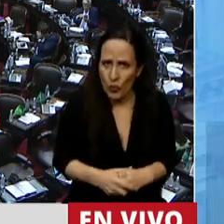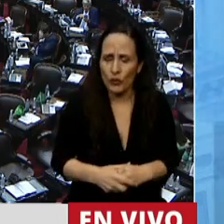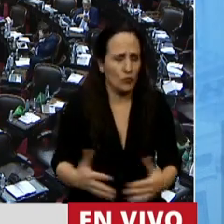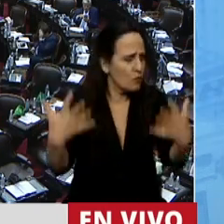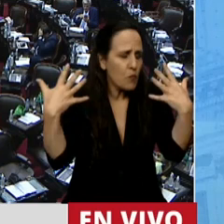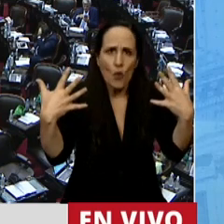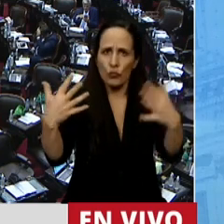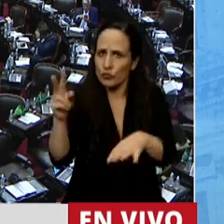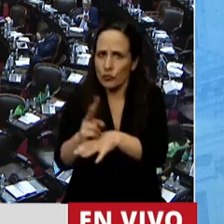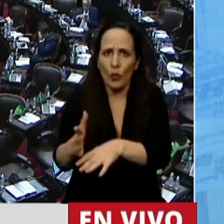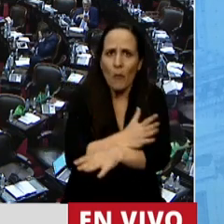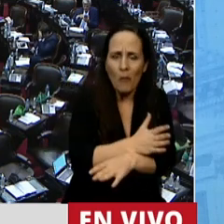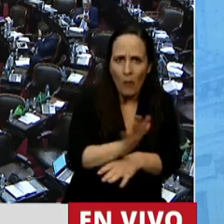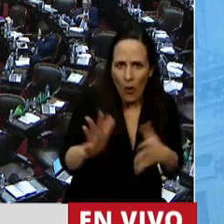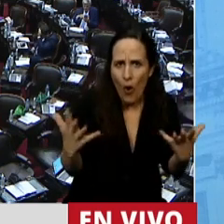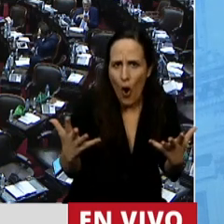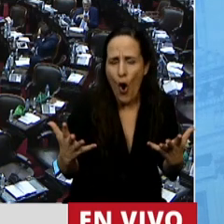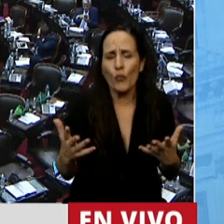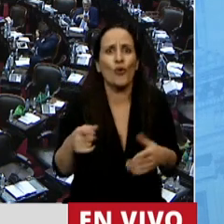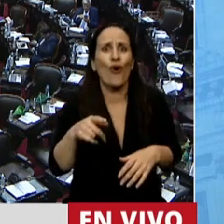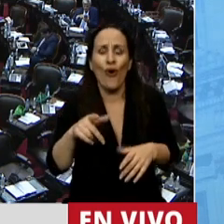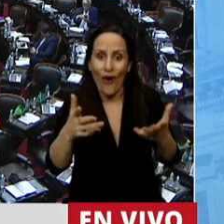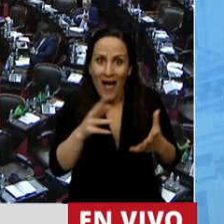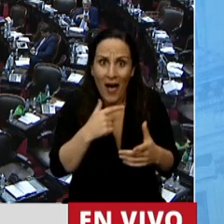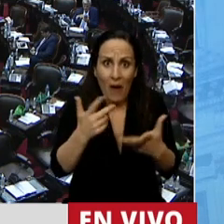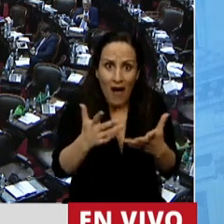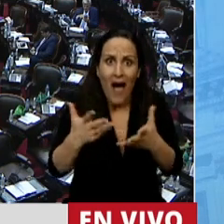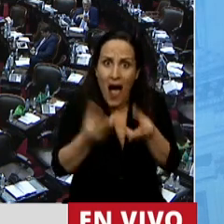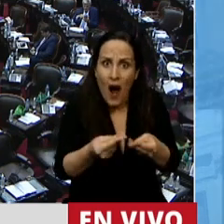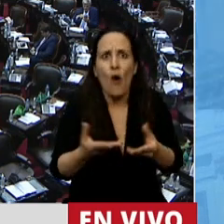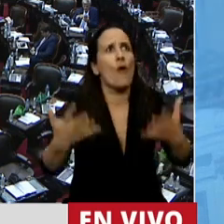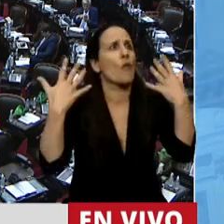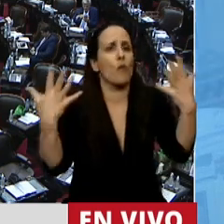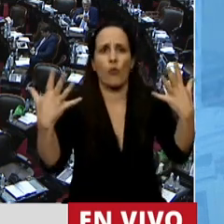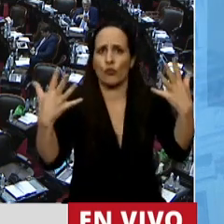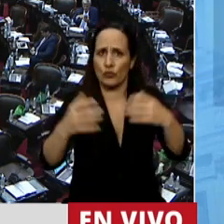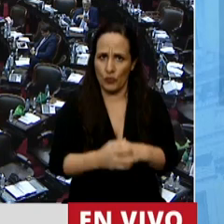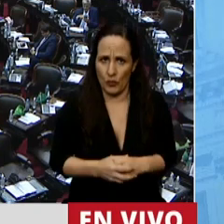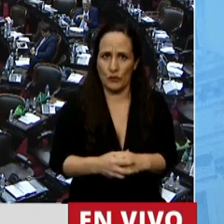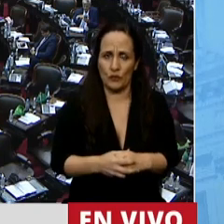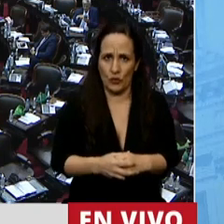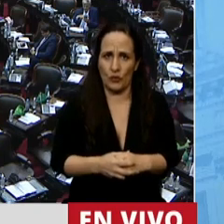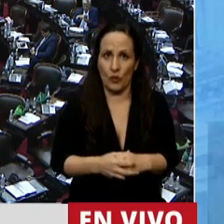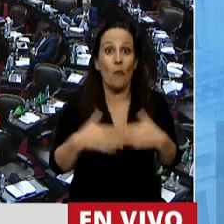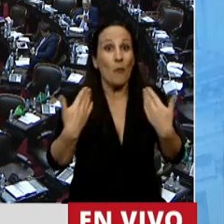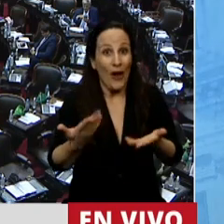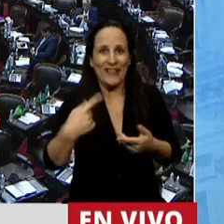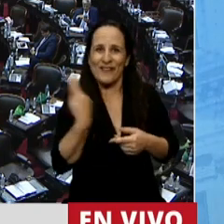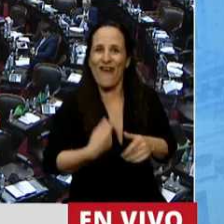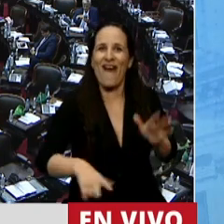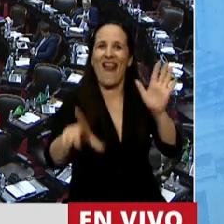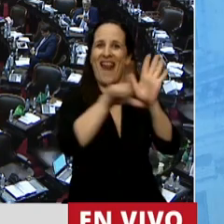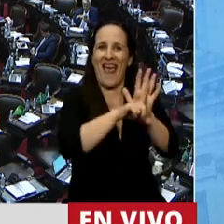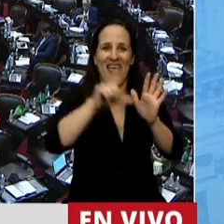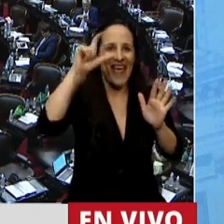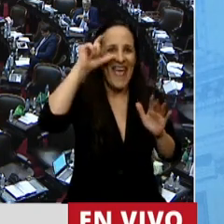Por supuesto. ¿Tenemos que hablar de acompañamiento? Por supuesto. Y para eso fomentamos la ley ESI, la ESI,